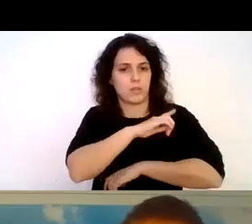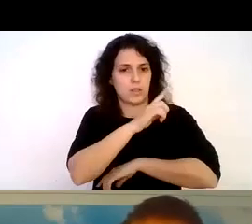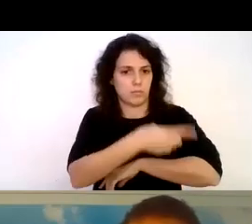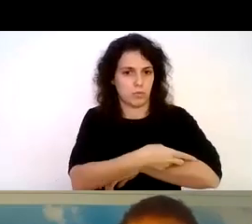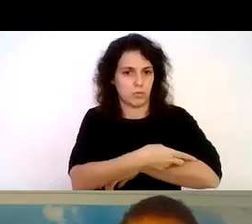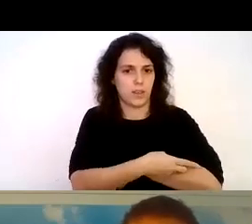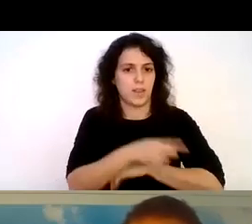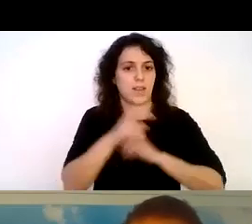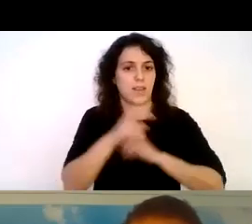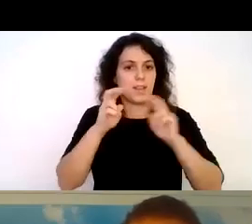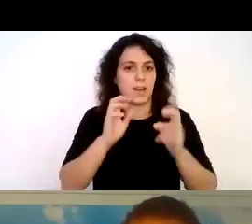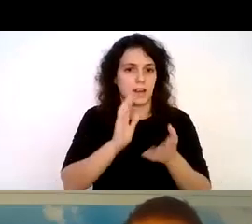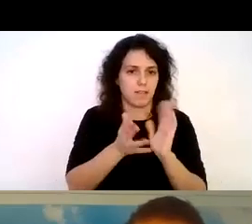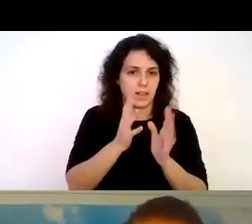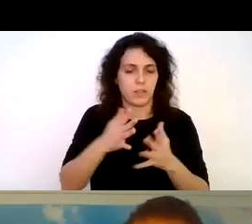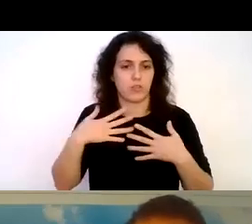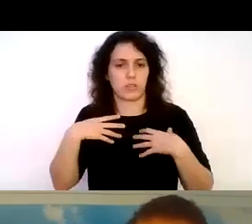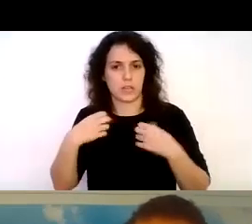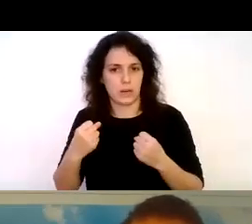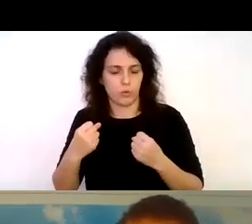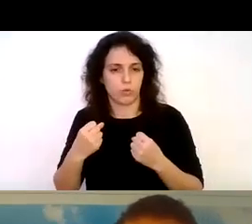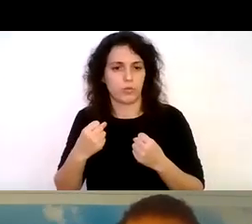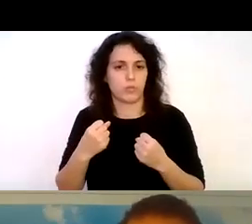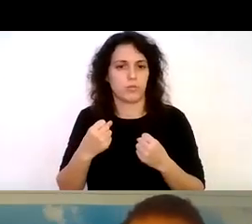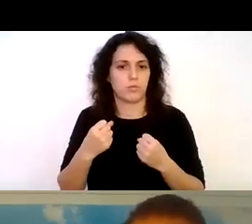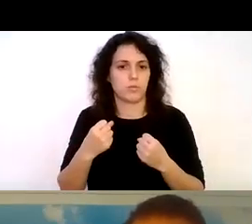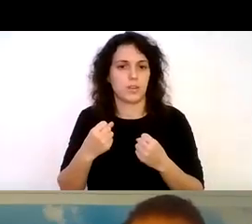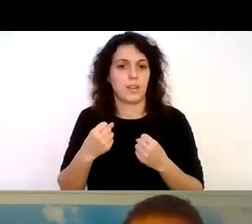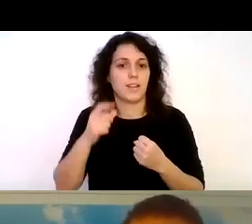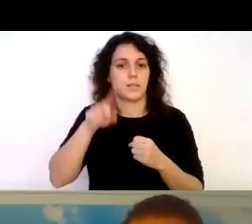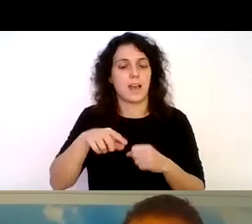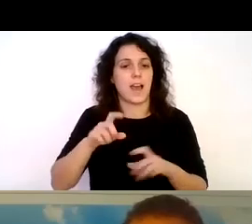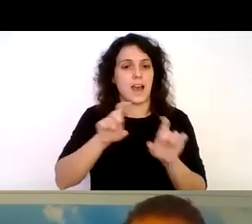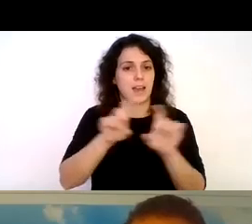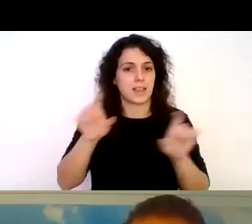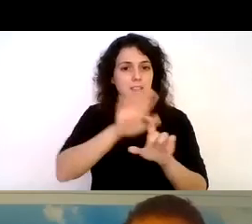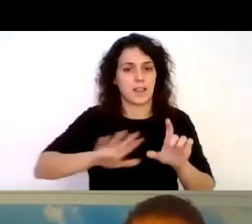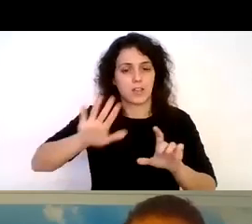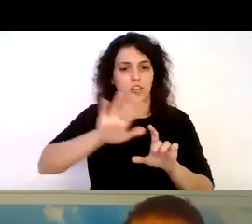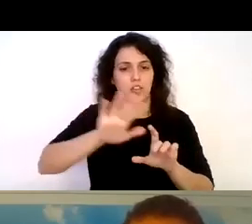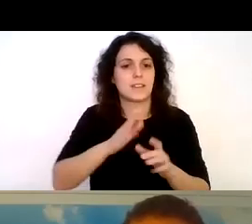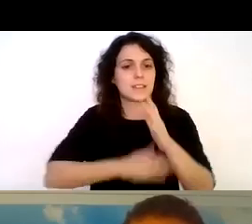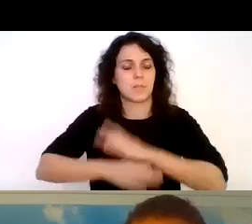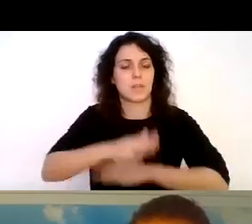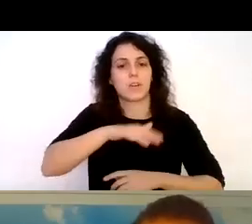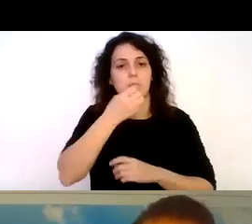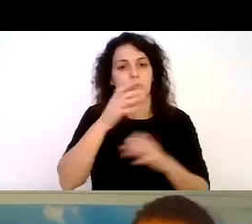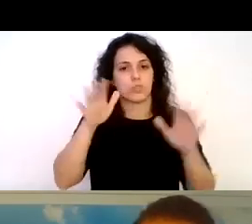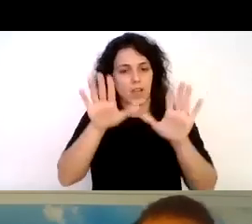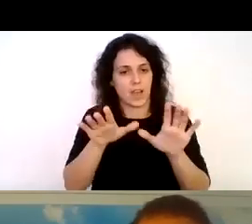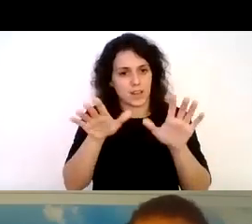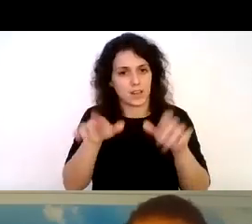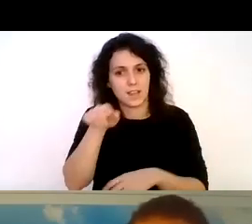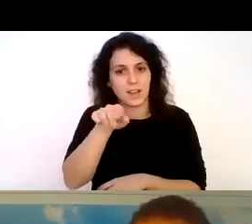la rehabilitación la salud tan prestigioso como la Agencia Nacional de Discapacidad de Buenos Aires que se